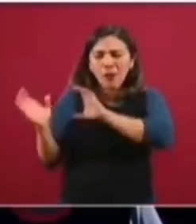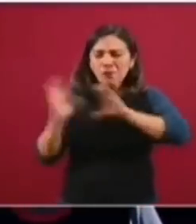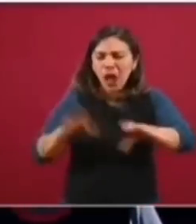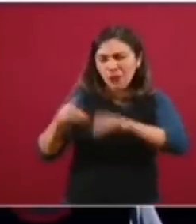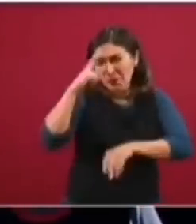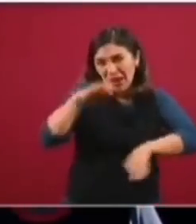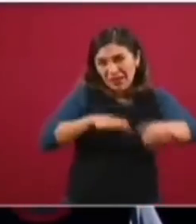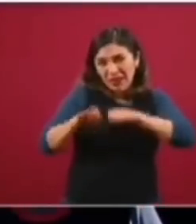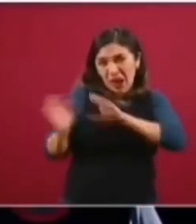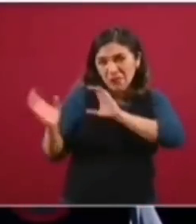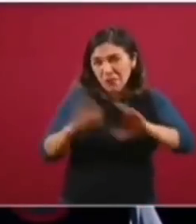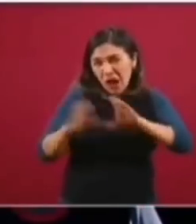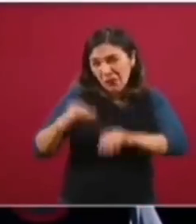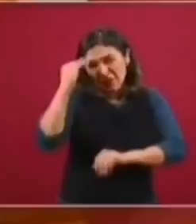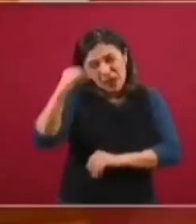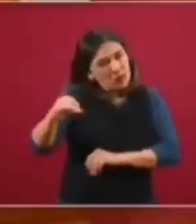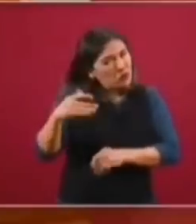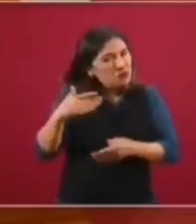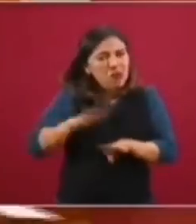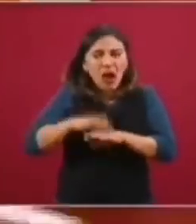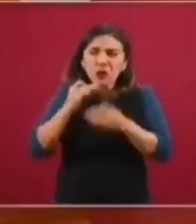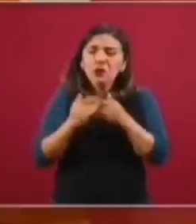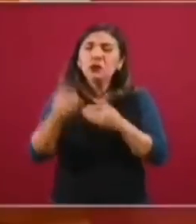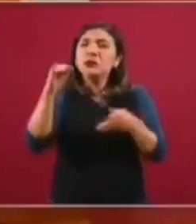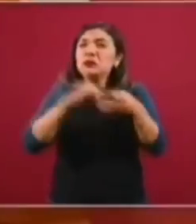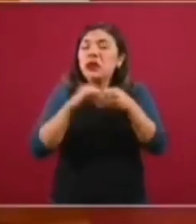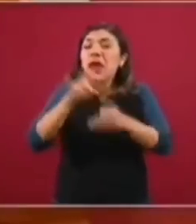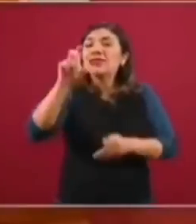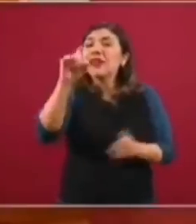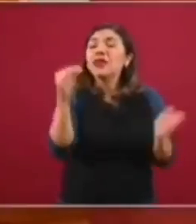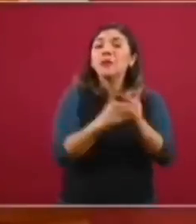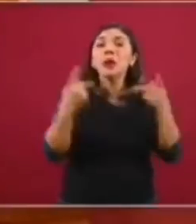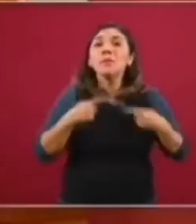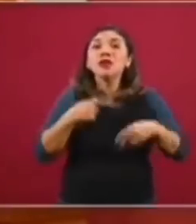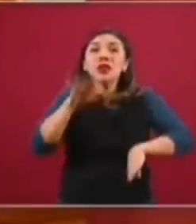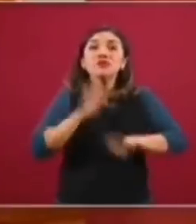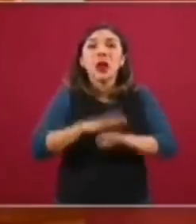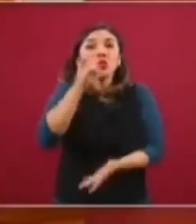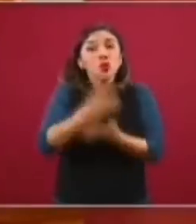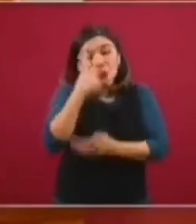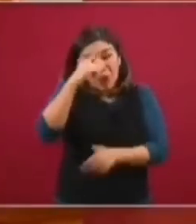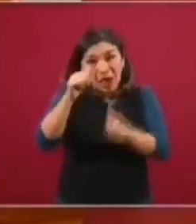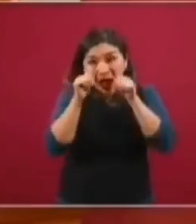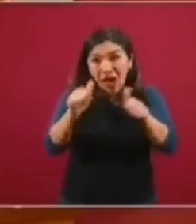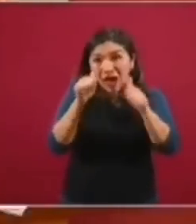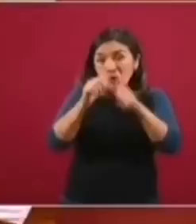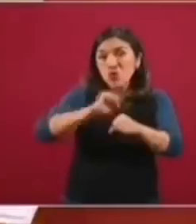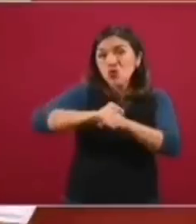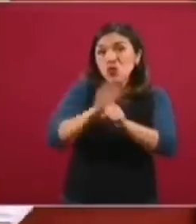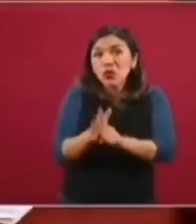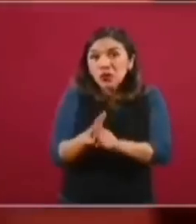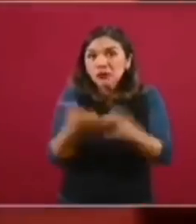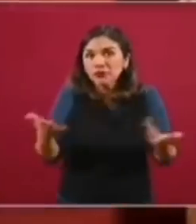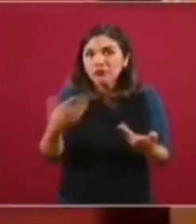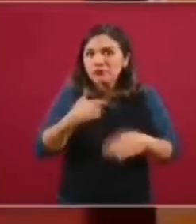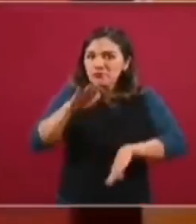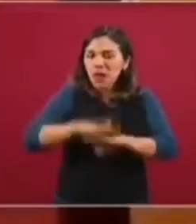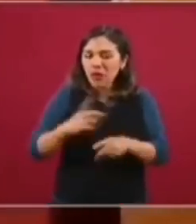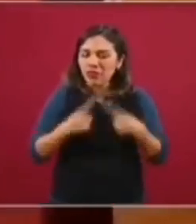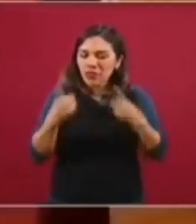por tiempo determinado a cerca de 30 mil personas solamente para COVID. Hemos dado a